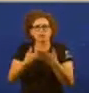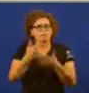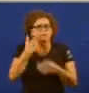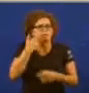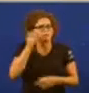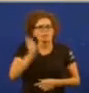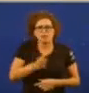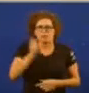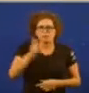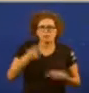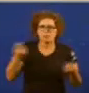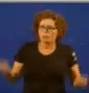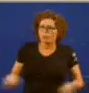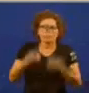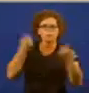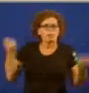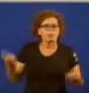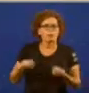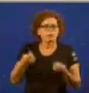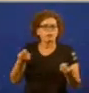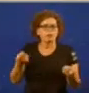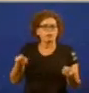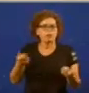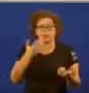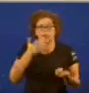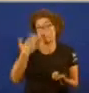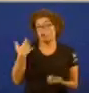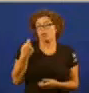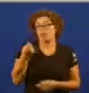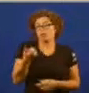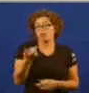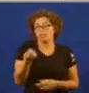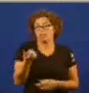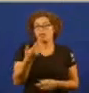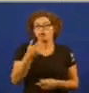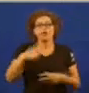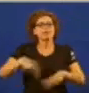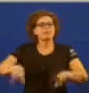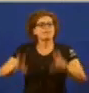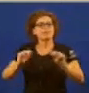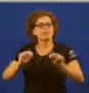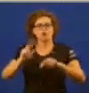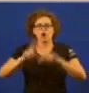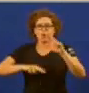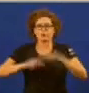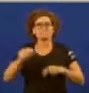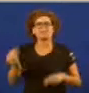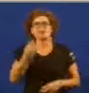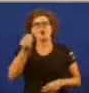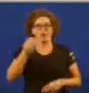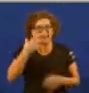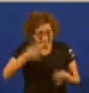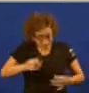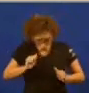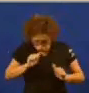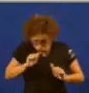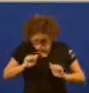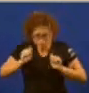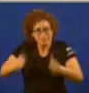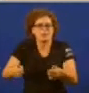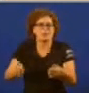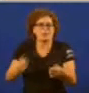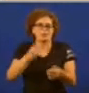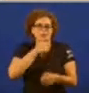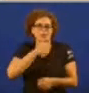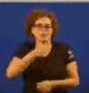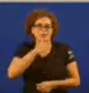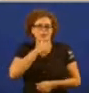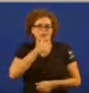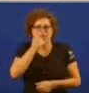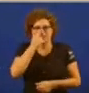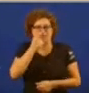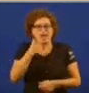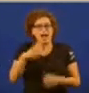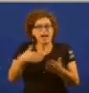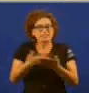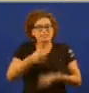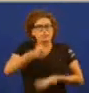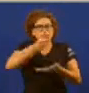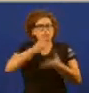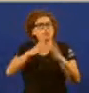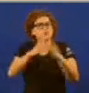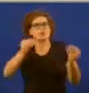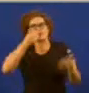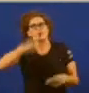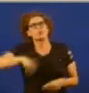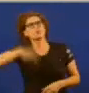de la democracia porque eso é un esperpento digno de Batinclam mire o noso problema non é que o pobo de Cataluña